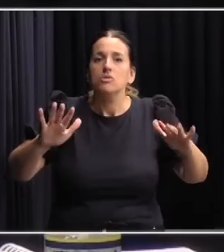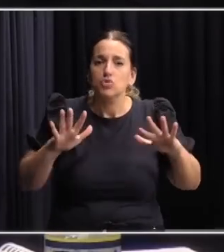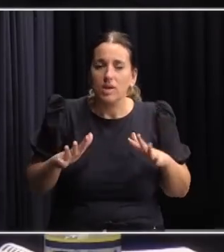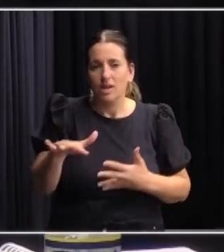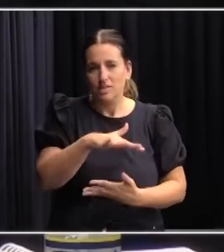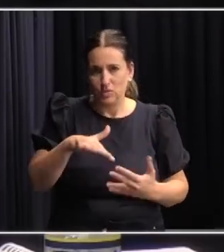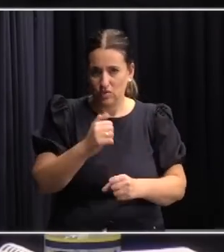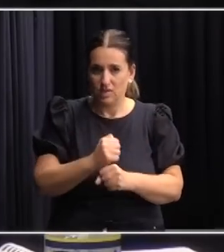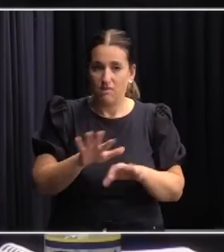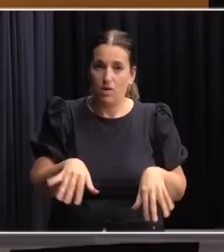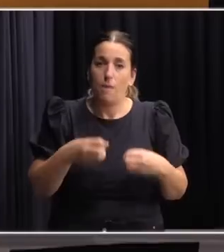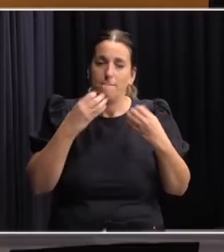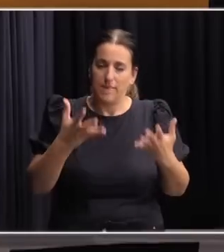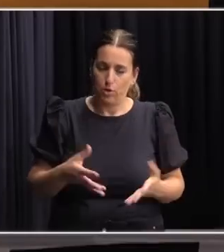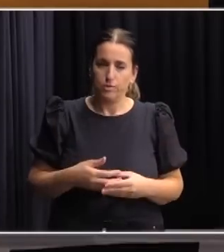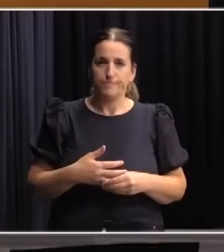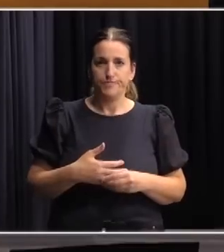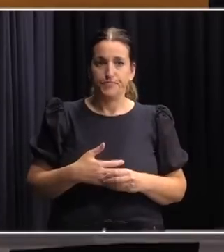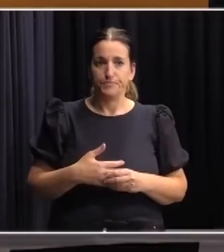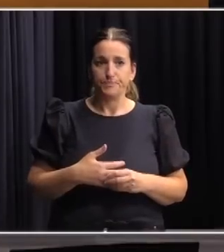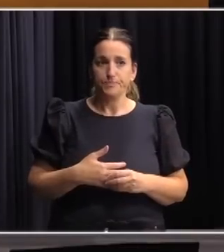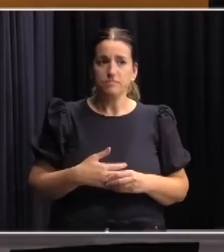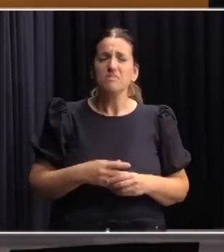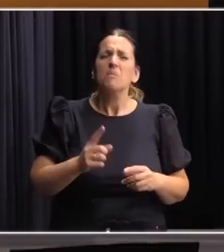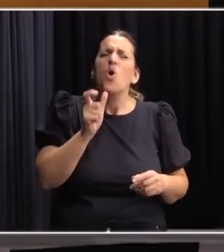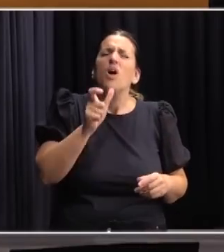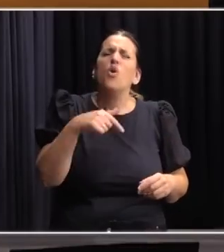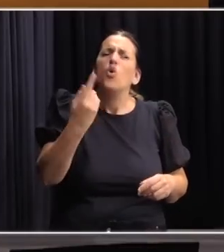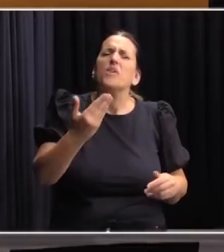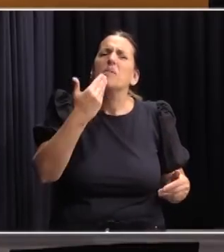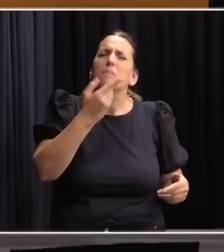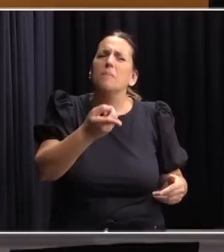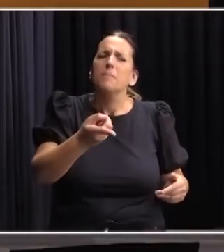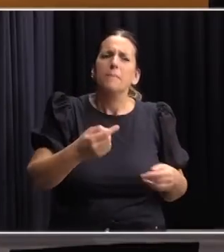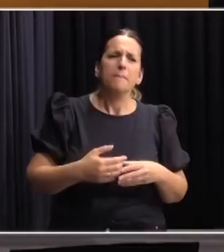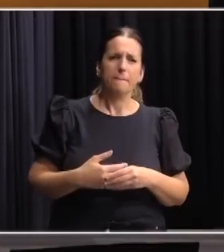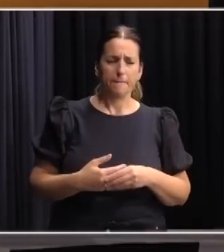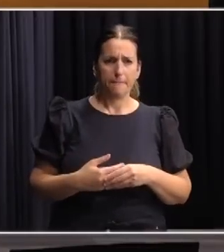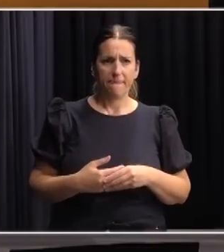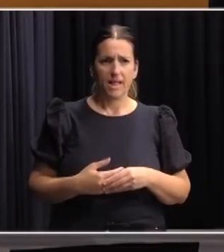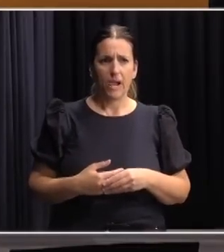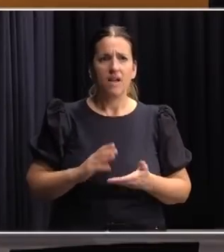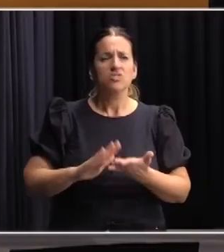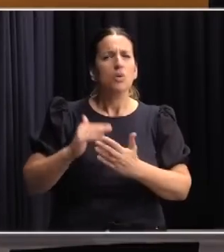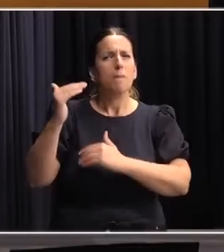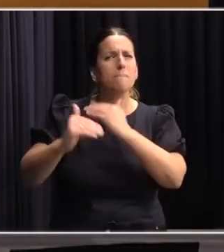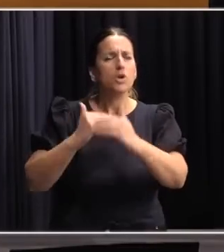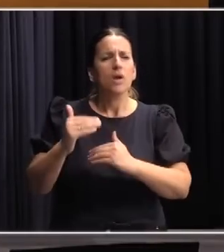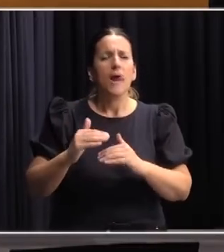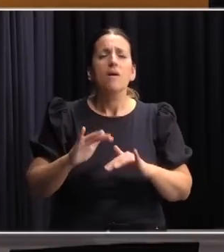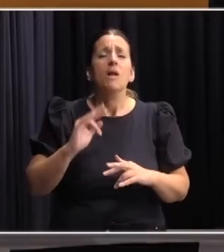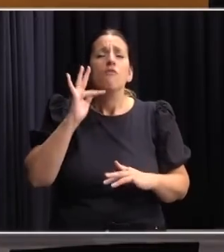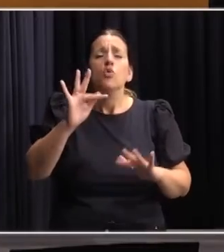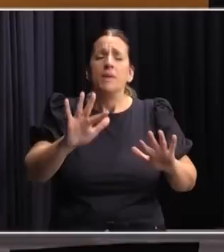condiciones de trabajo y había otra parte de tu pregunta ah perfecto si